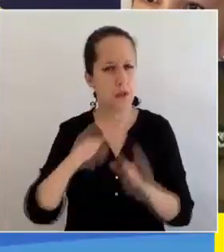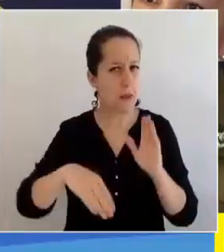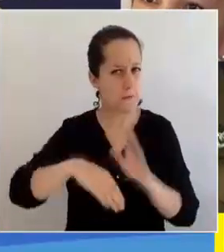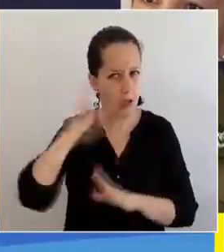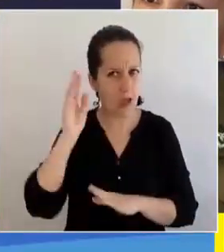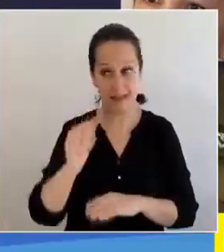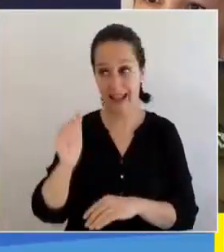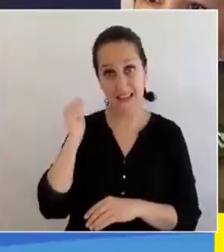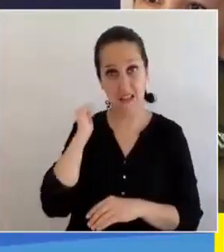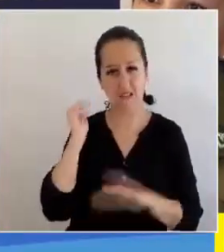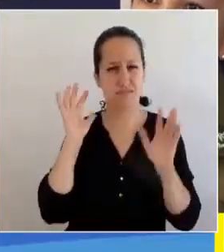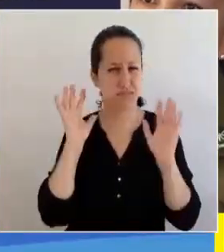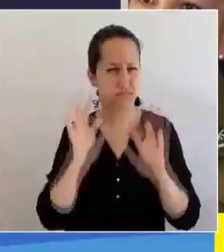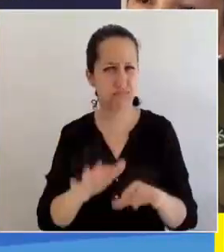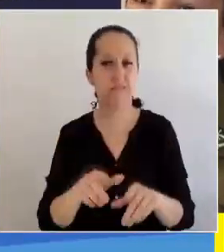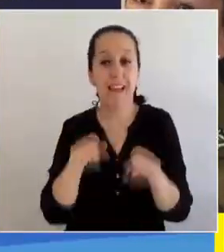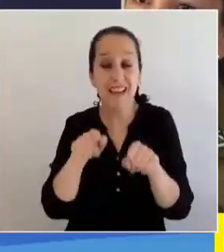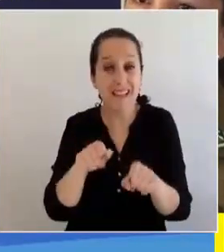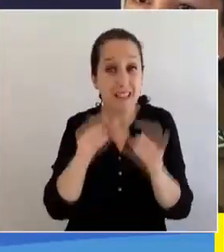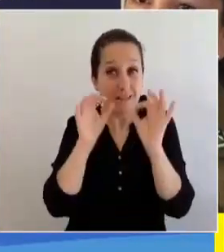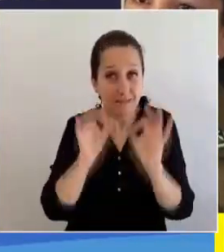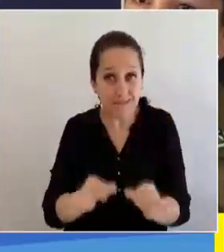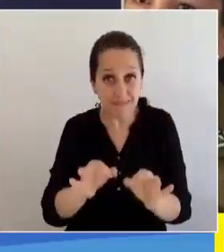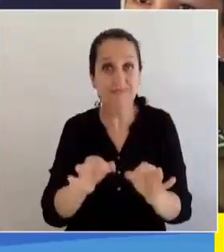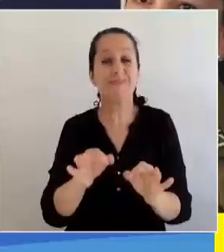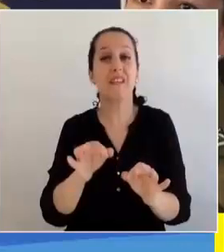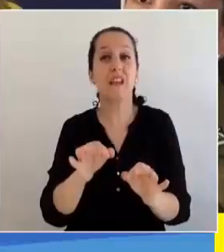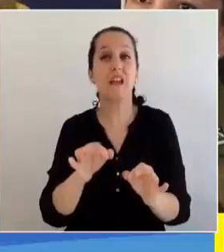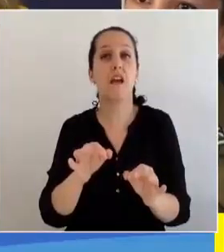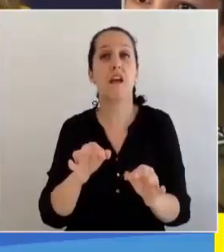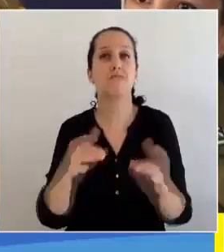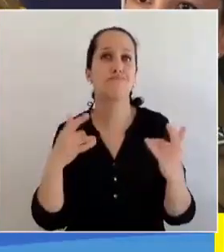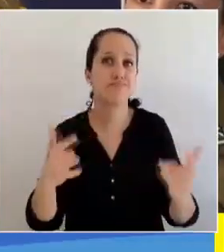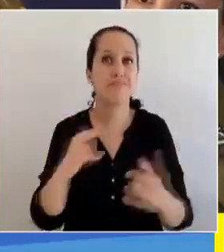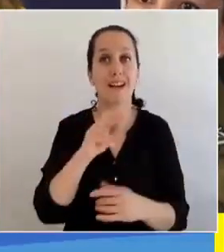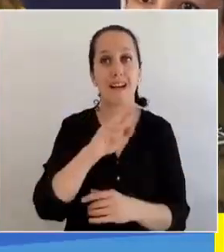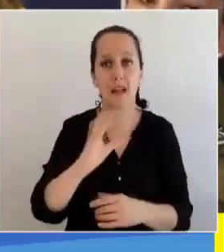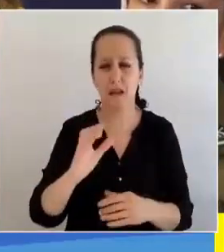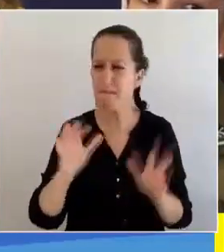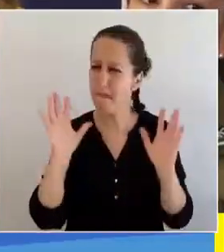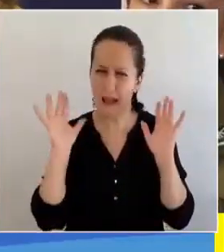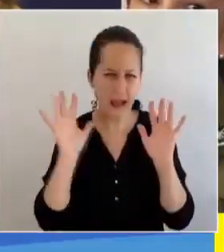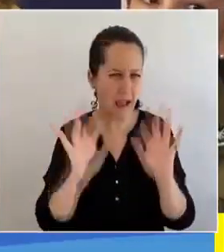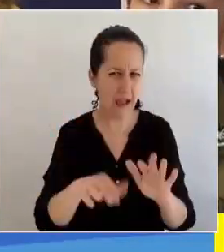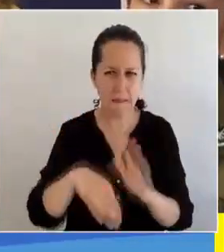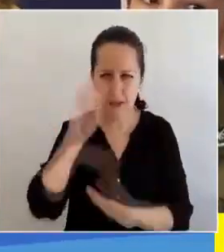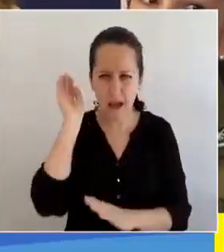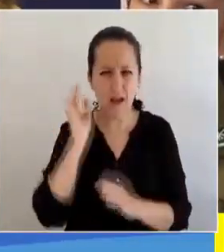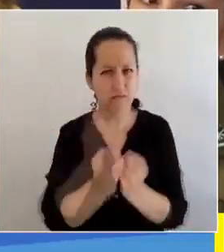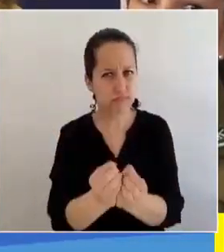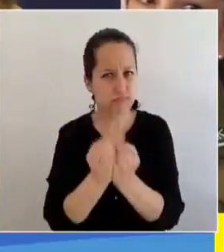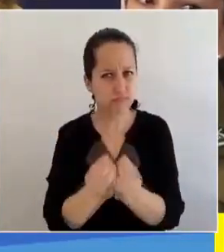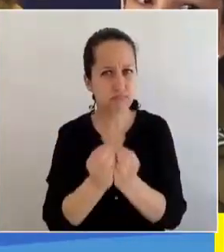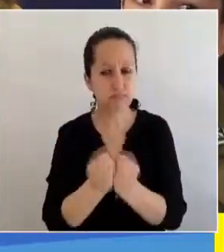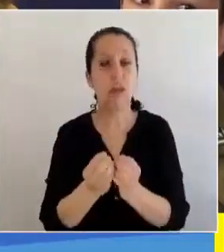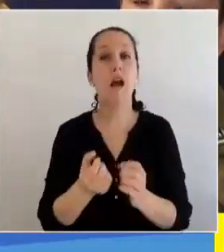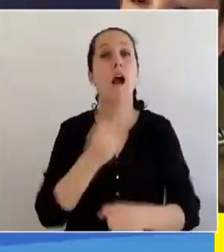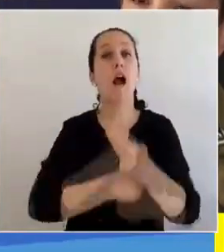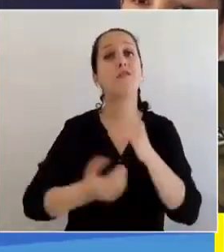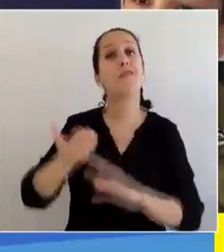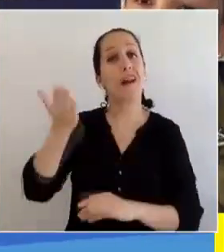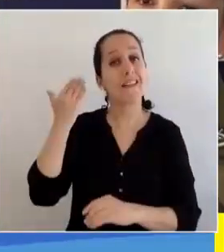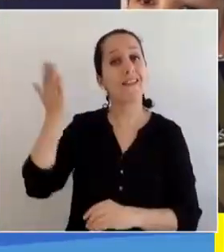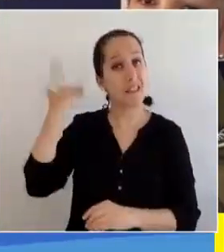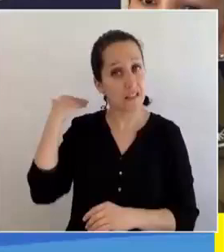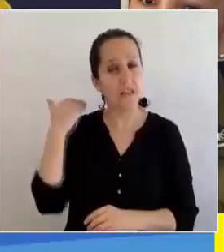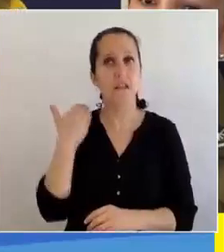estuvieron ayer constituyen el evento individual, el día donde el Festival Rec ha tenido mayor afluencia pública. Las veces